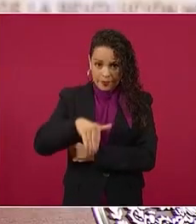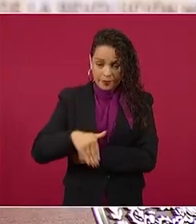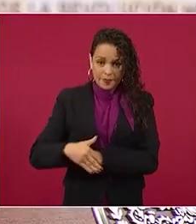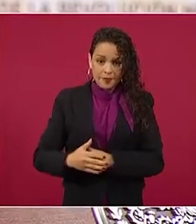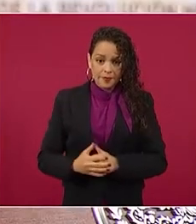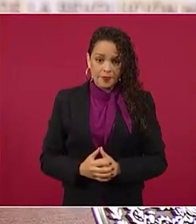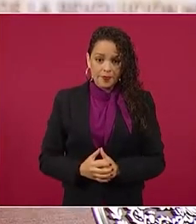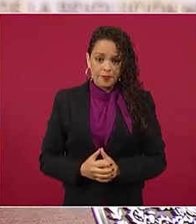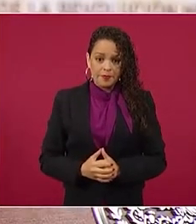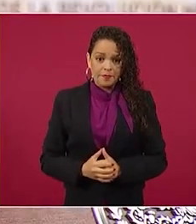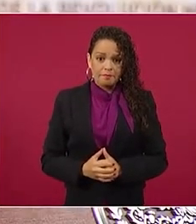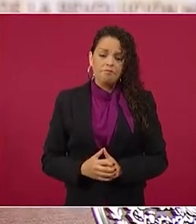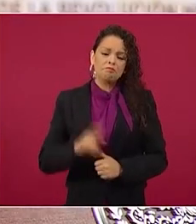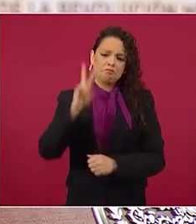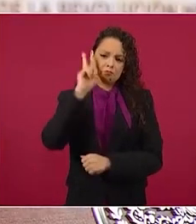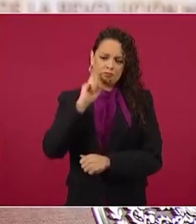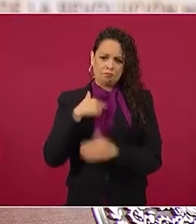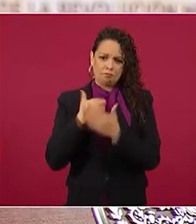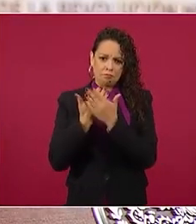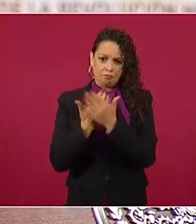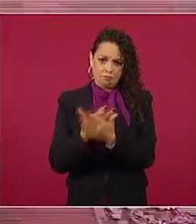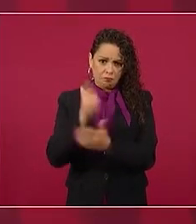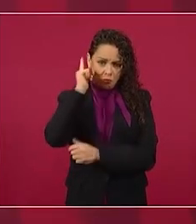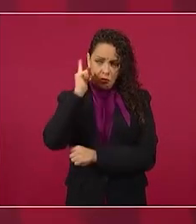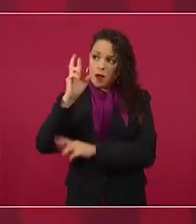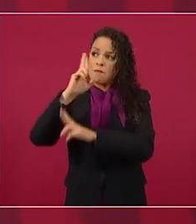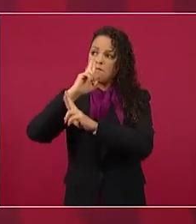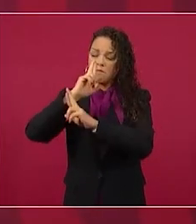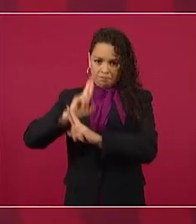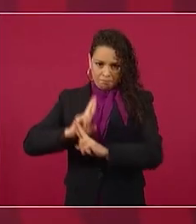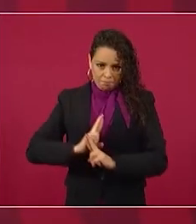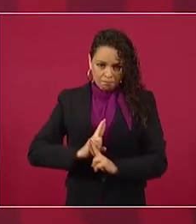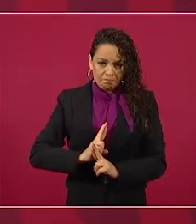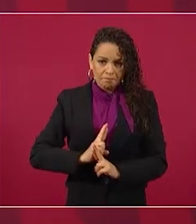voy a esperar la respuesta no quiero